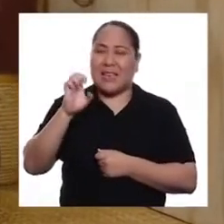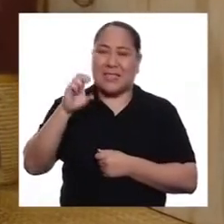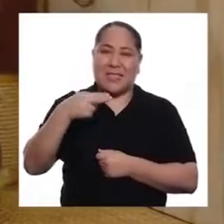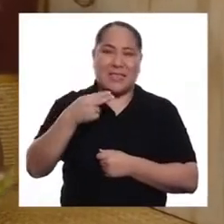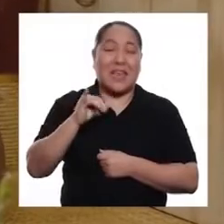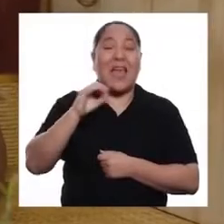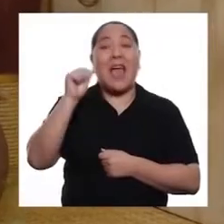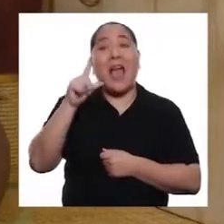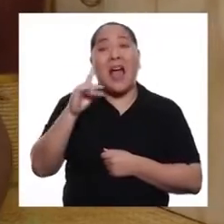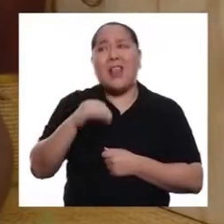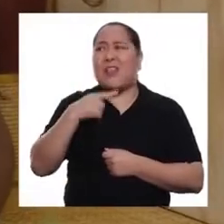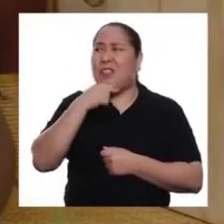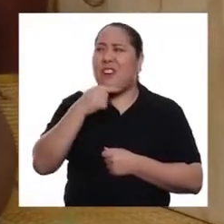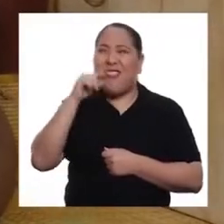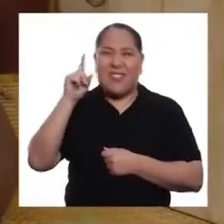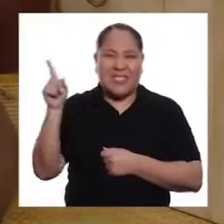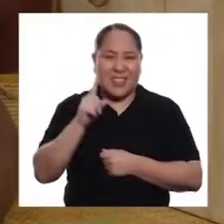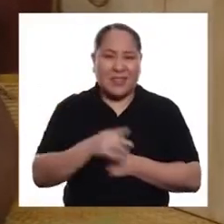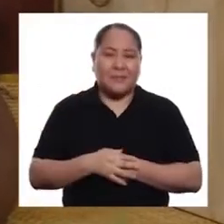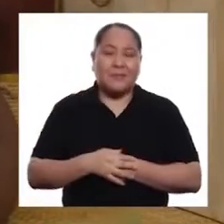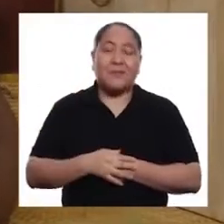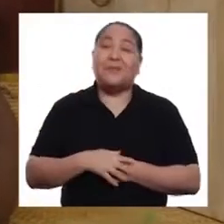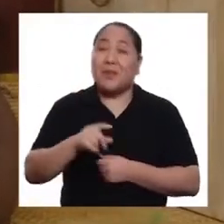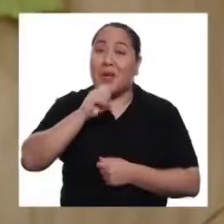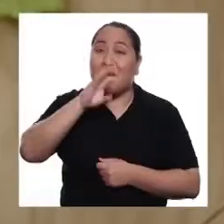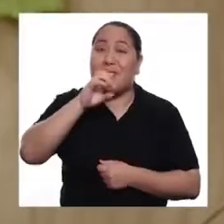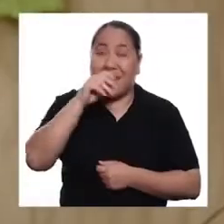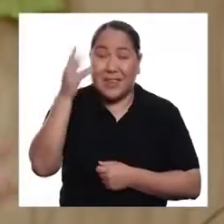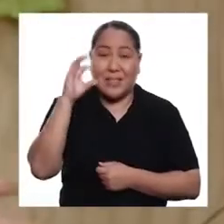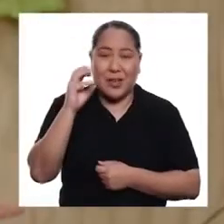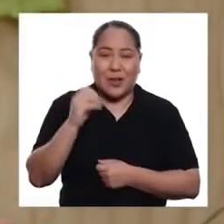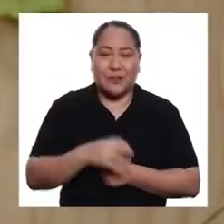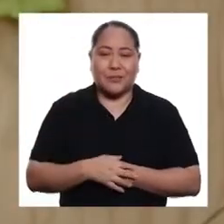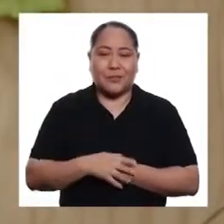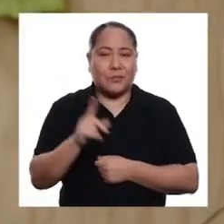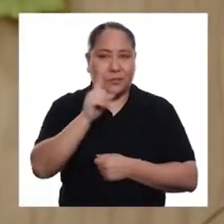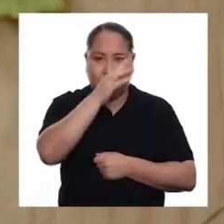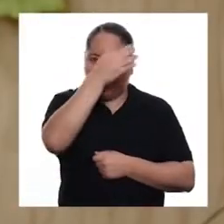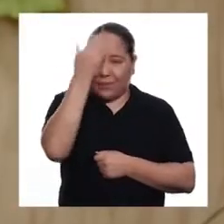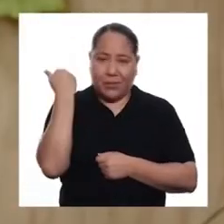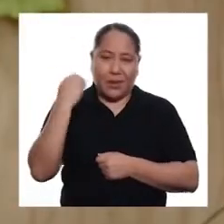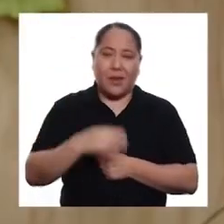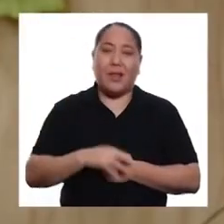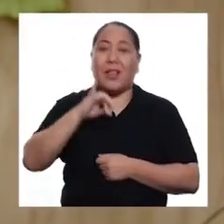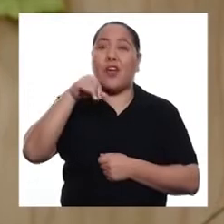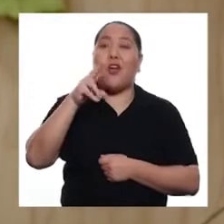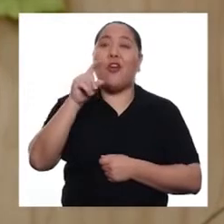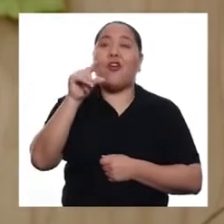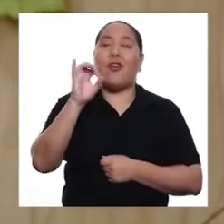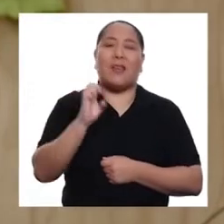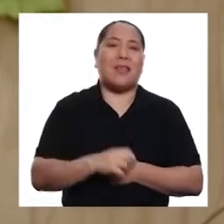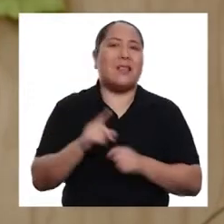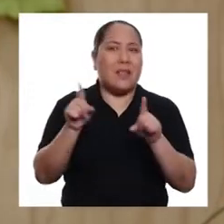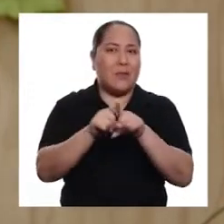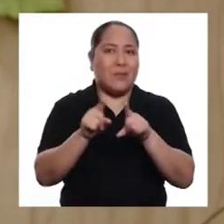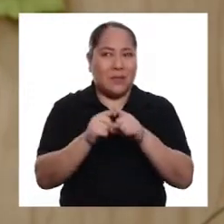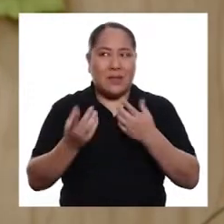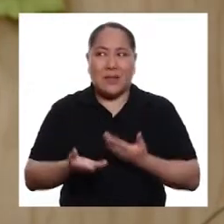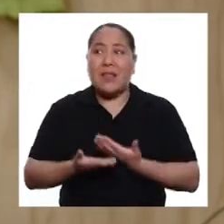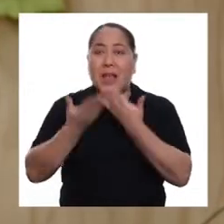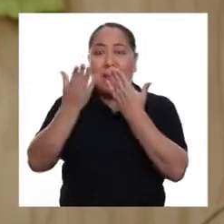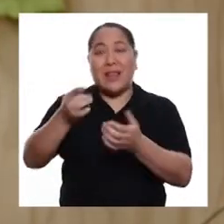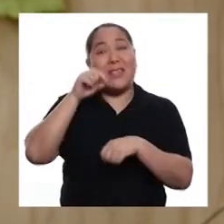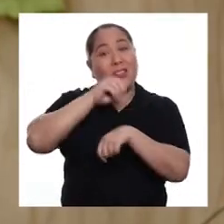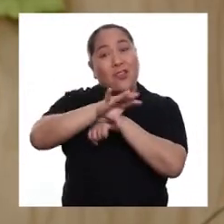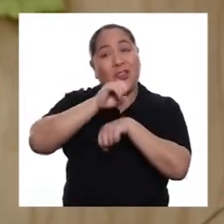y Aldo. ¡Les va a encantar! ¡Cuéntales, Coco! Y no te olvides de Jorge. Tenemos